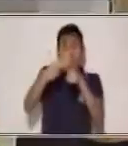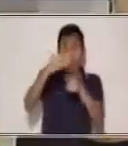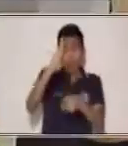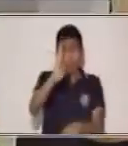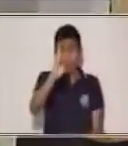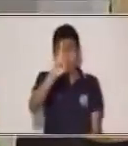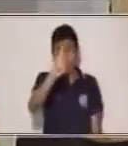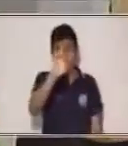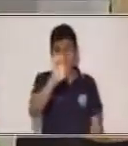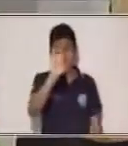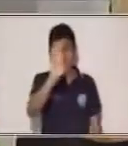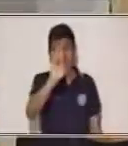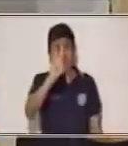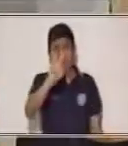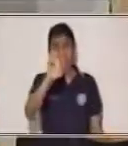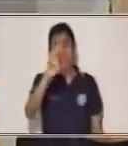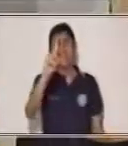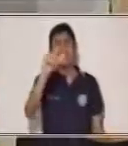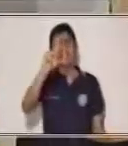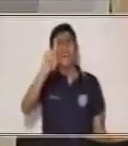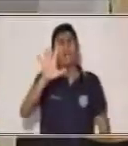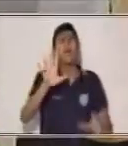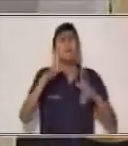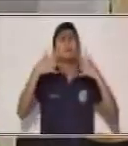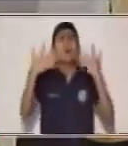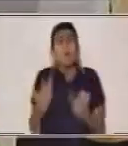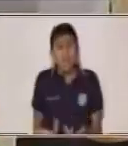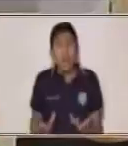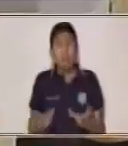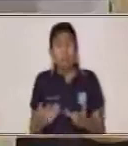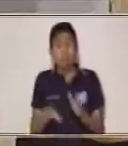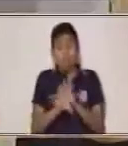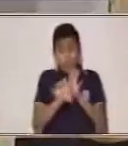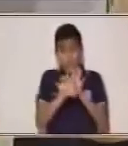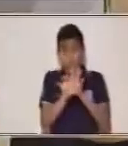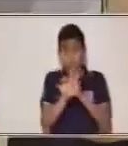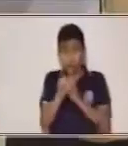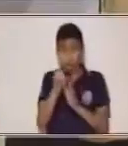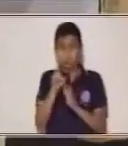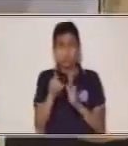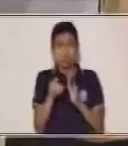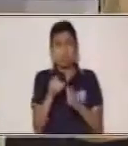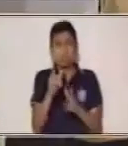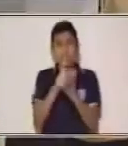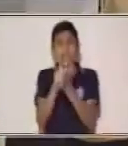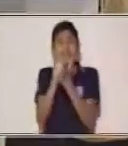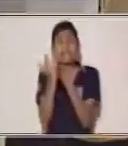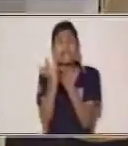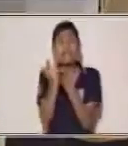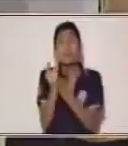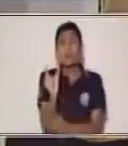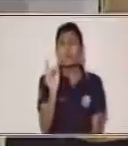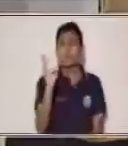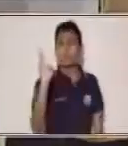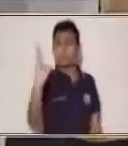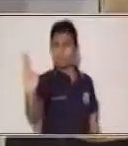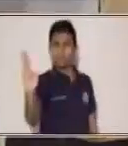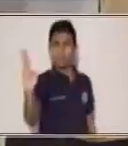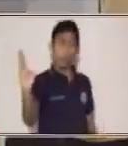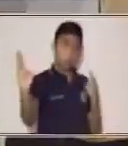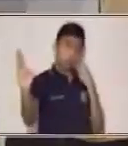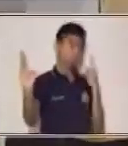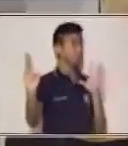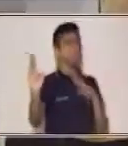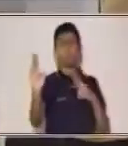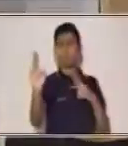necesita estar interesado en lo que va a leer del inicio al